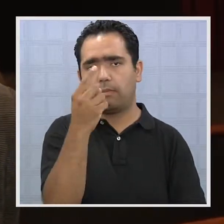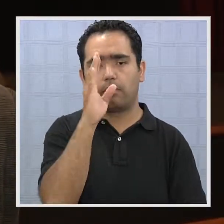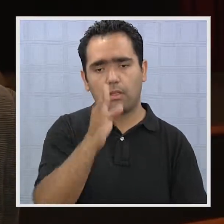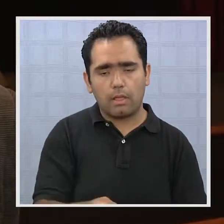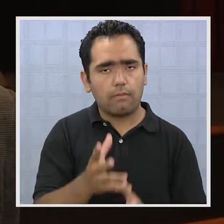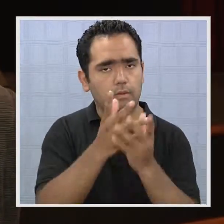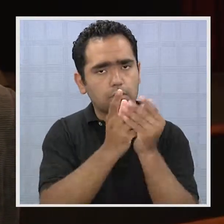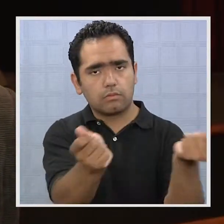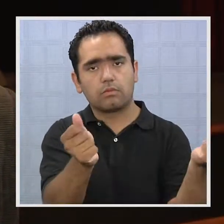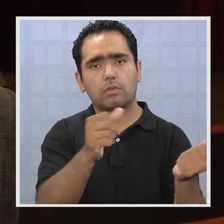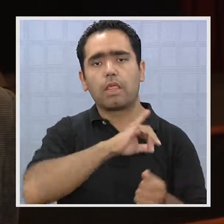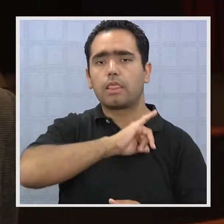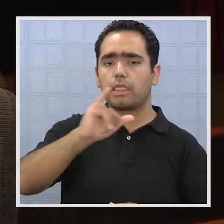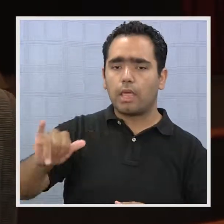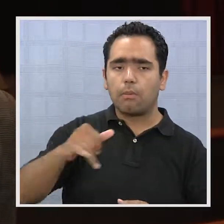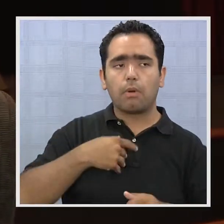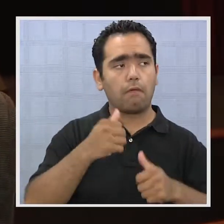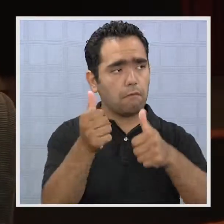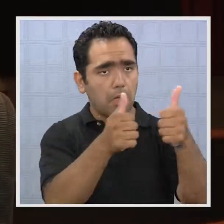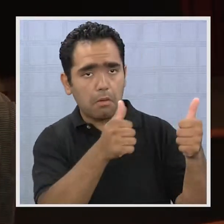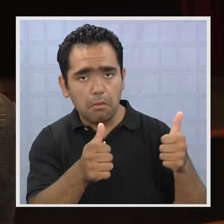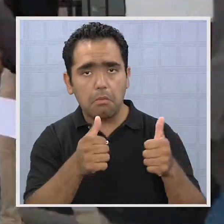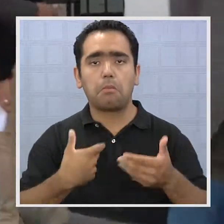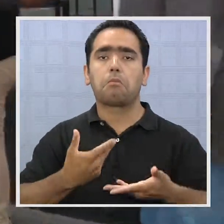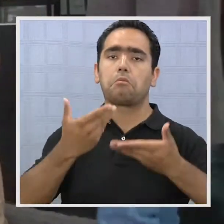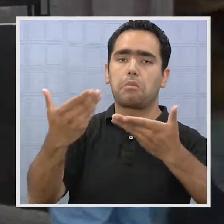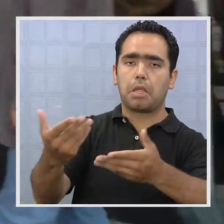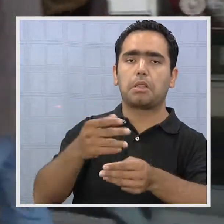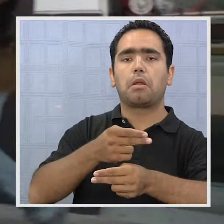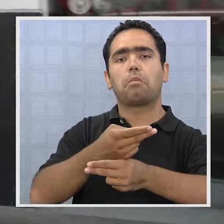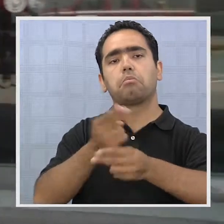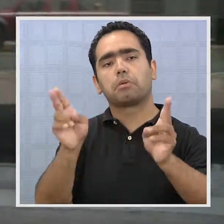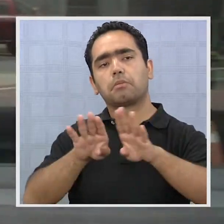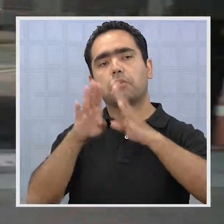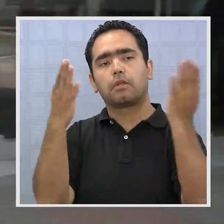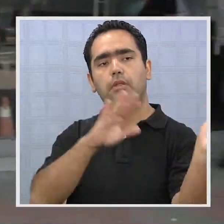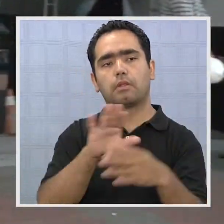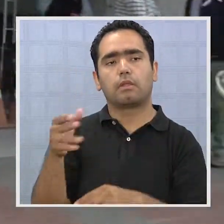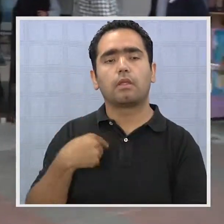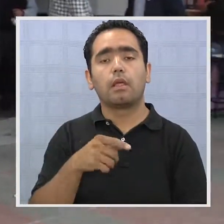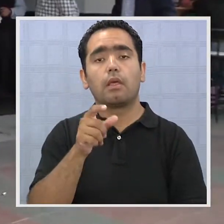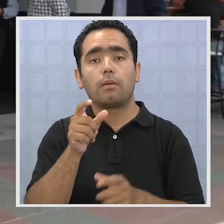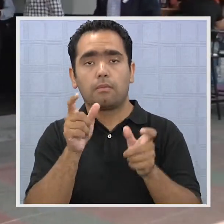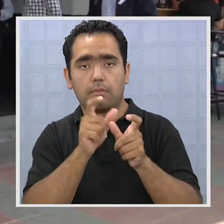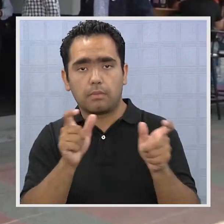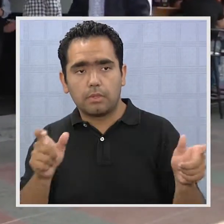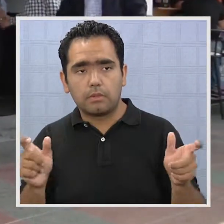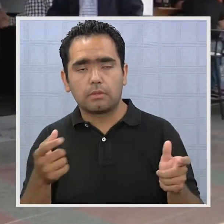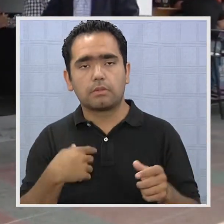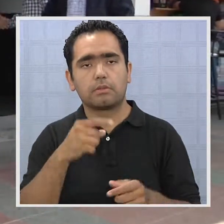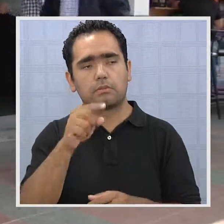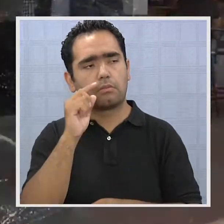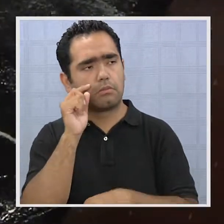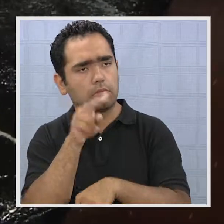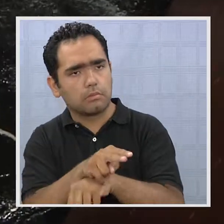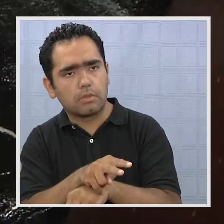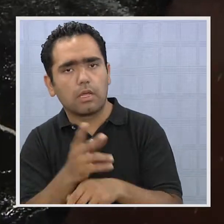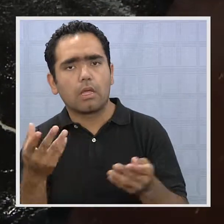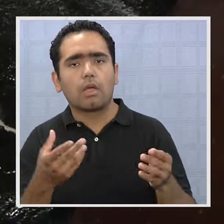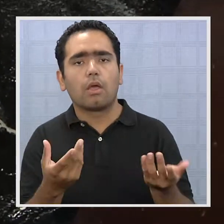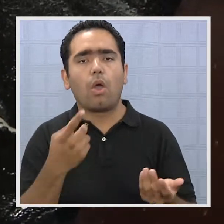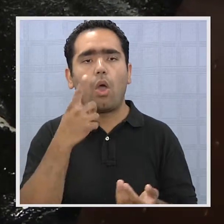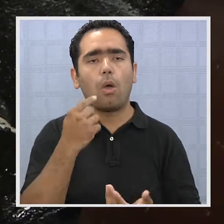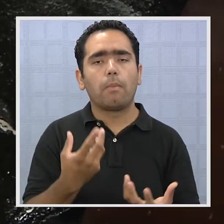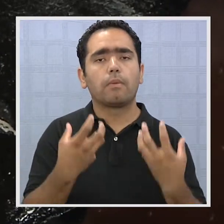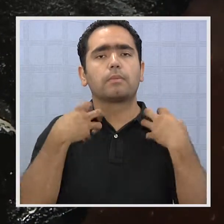solucionado antes de entregar a la comunidad. Para el consejero Contreras, en la terminación de esta obra el municipio debe